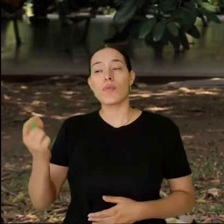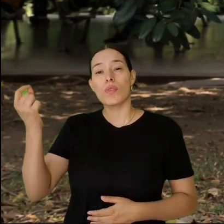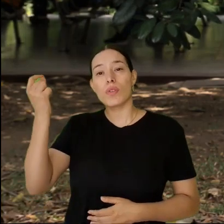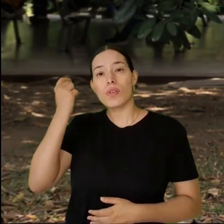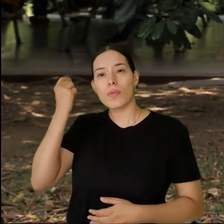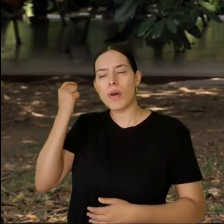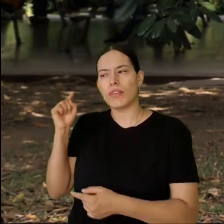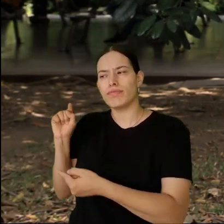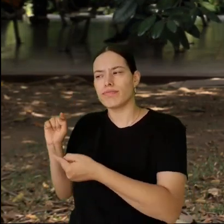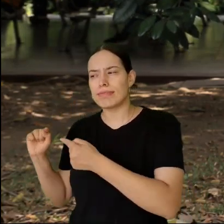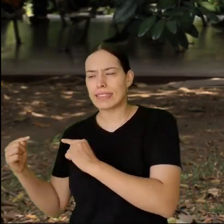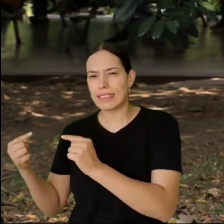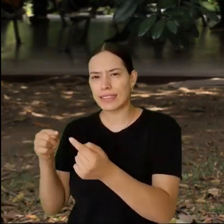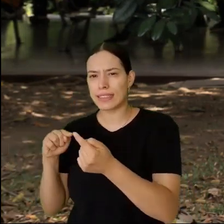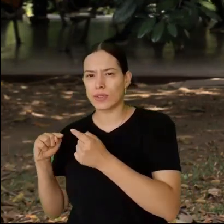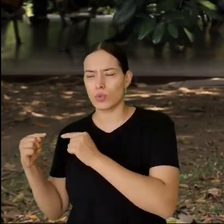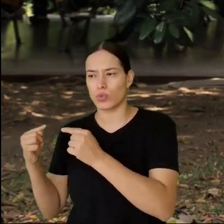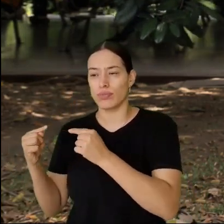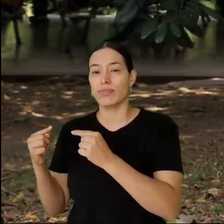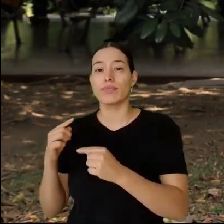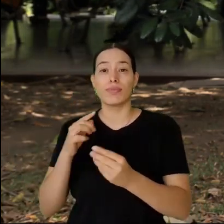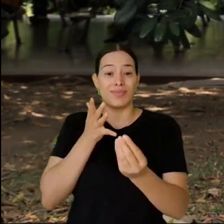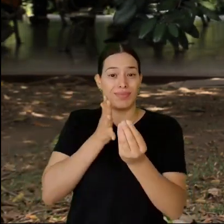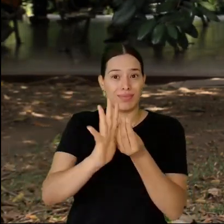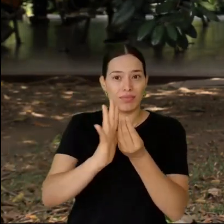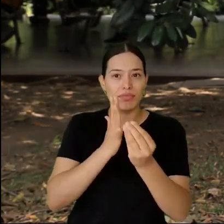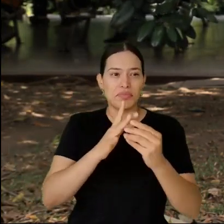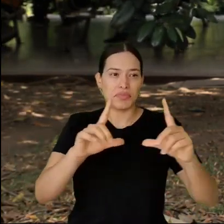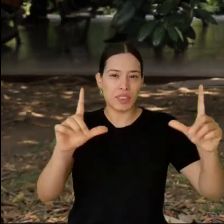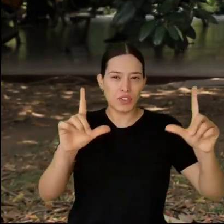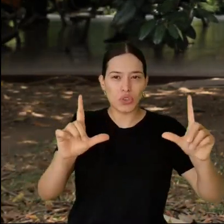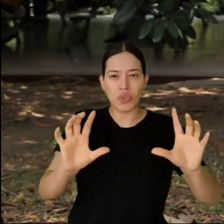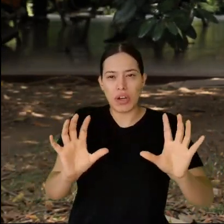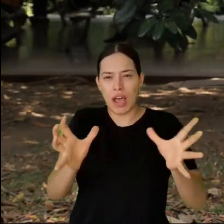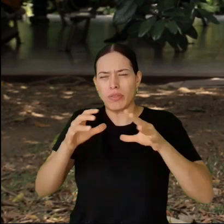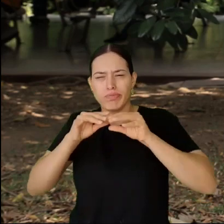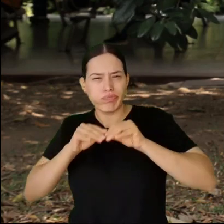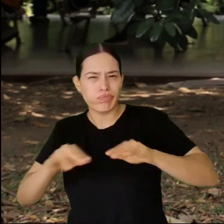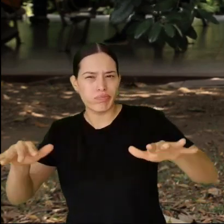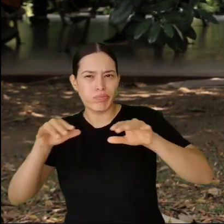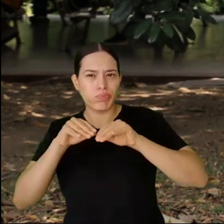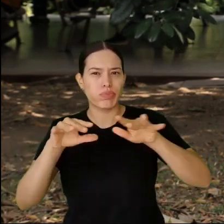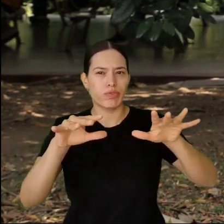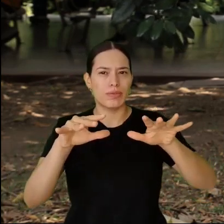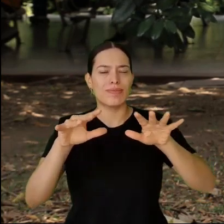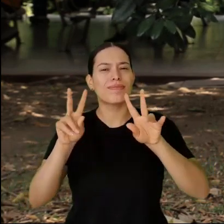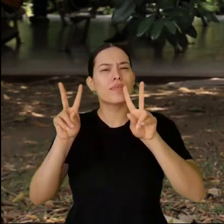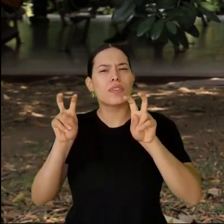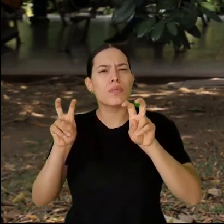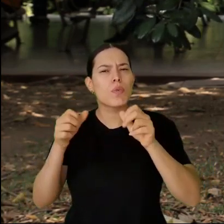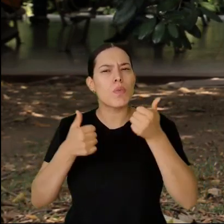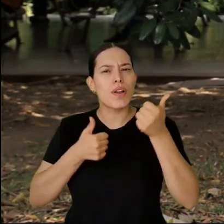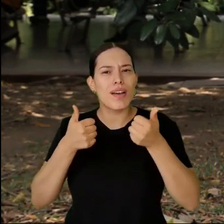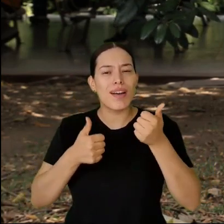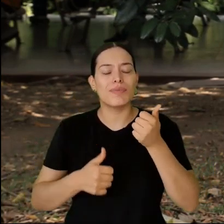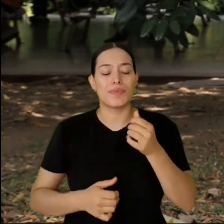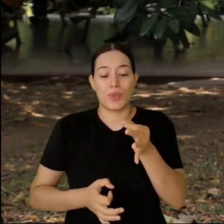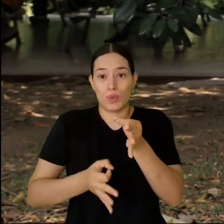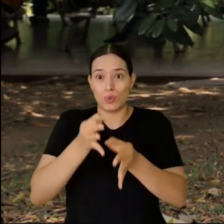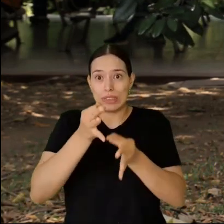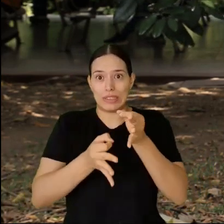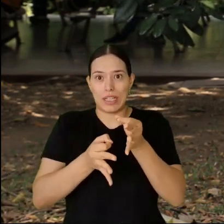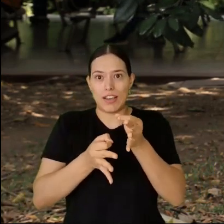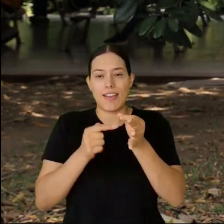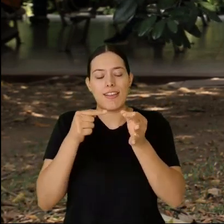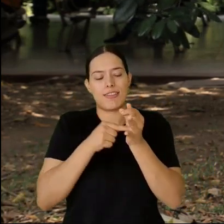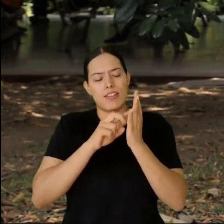Las recientes discusiones que se han presentado y sobre todo en medios que se le ha dado mucha difusión en relación con el proyecto de ley de